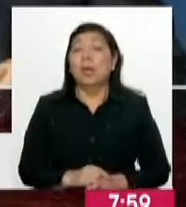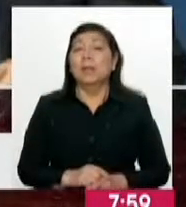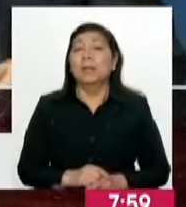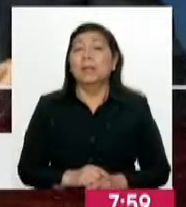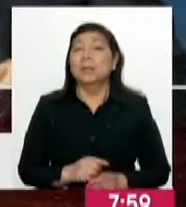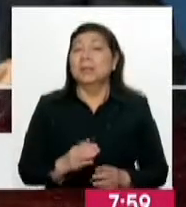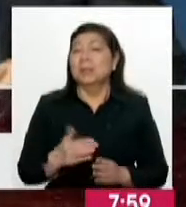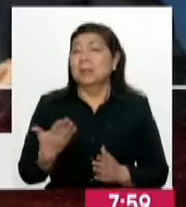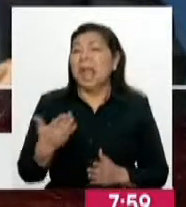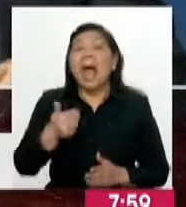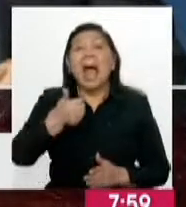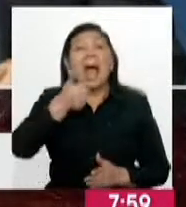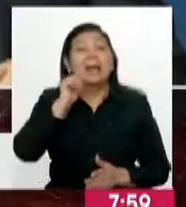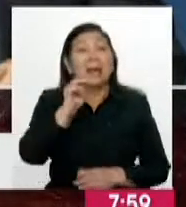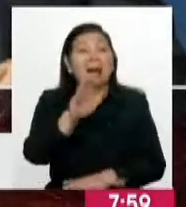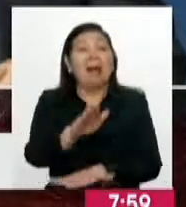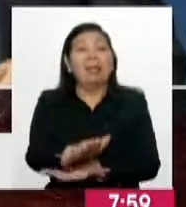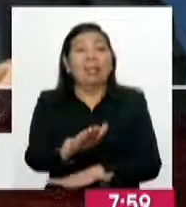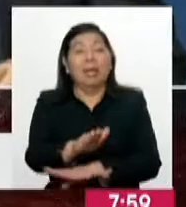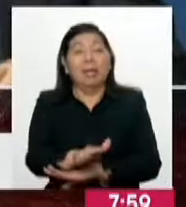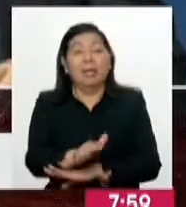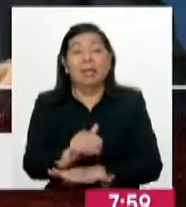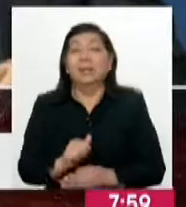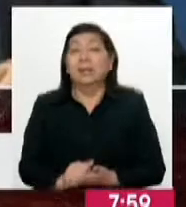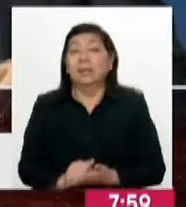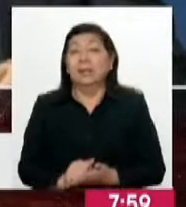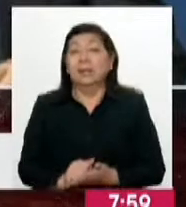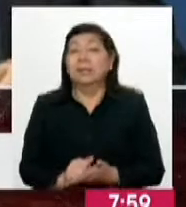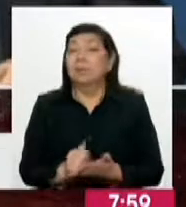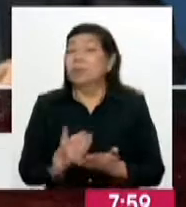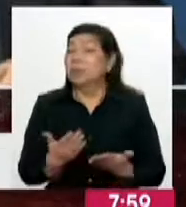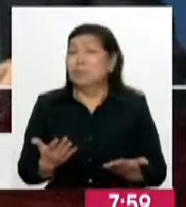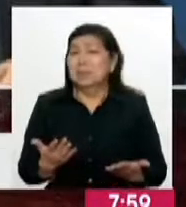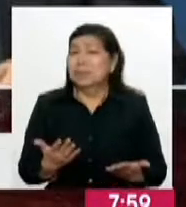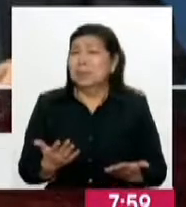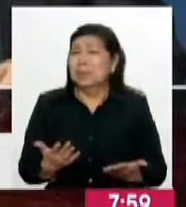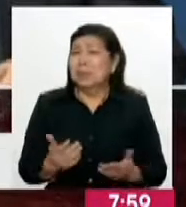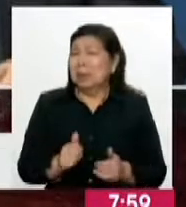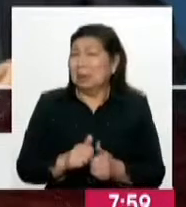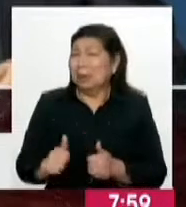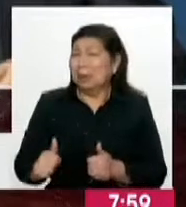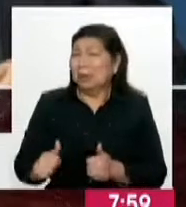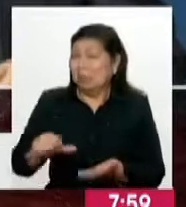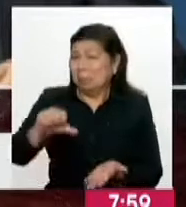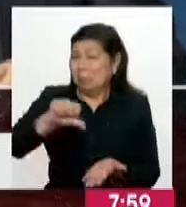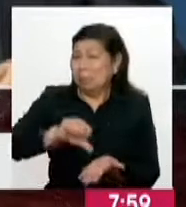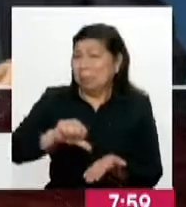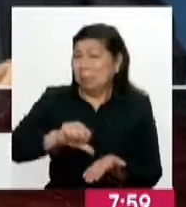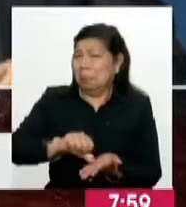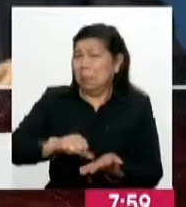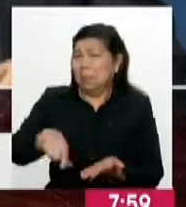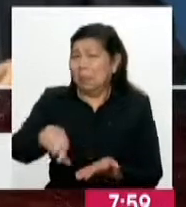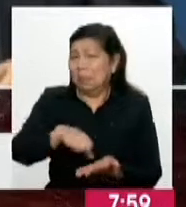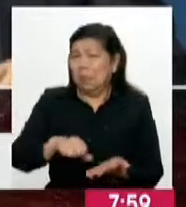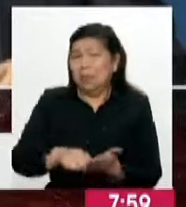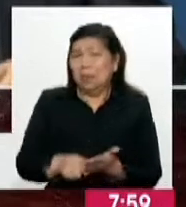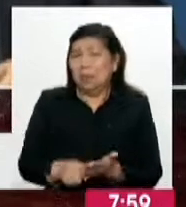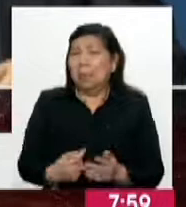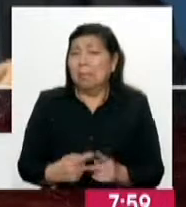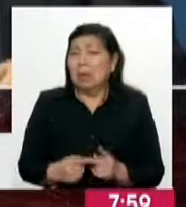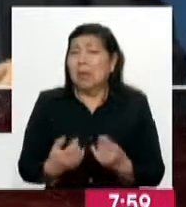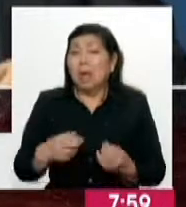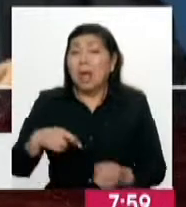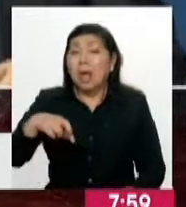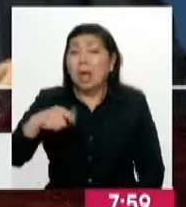Fue la tarde de ayer. La tarde de ayer. Y el lugar no es tan distante de la capital del distrito, ¿no?